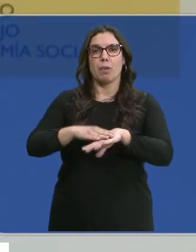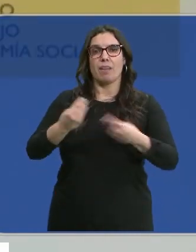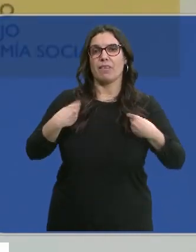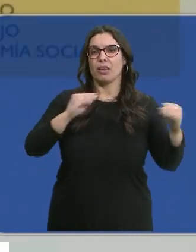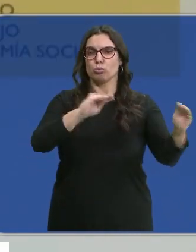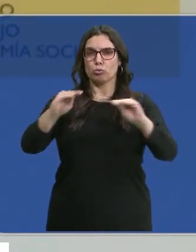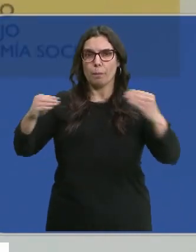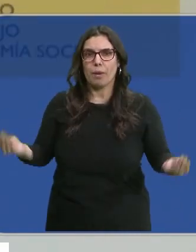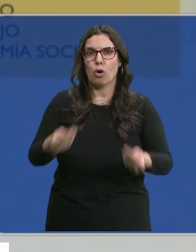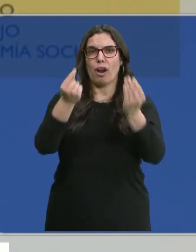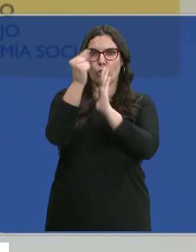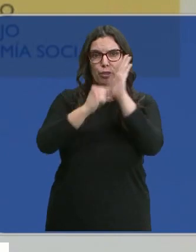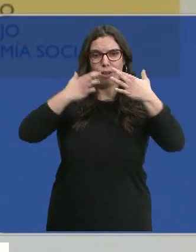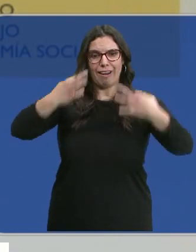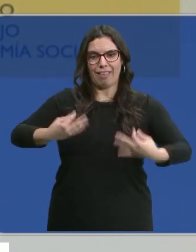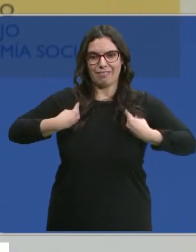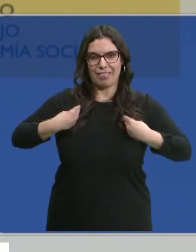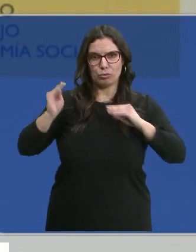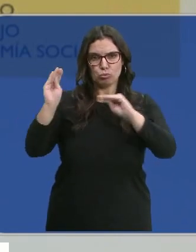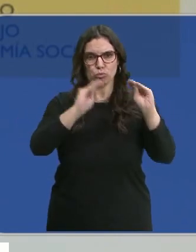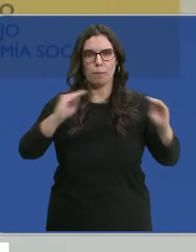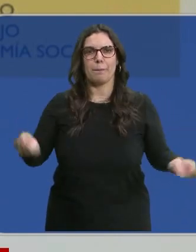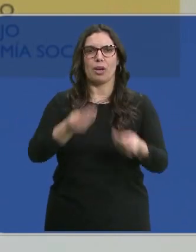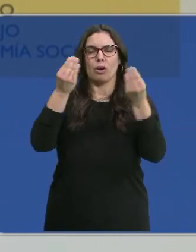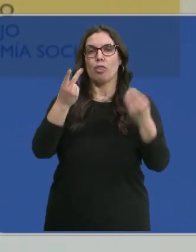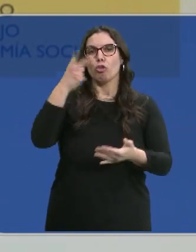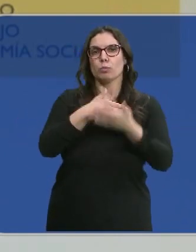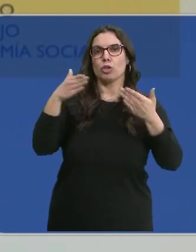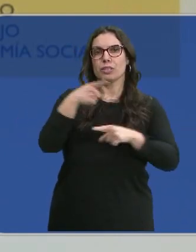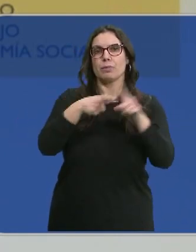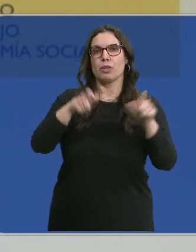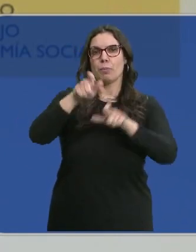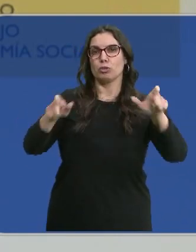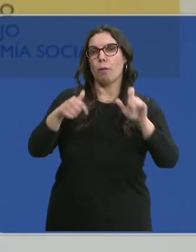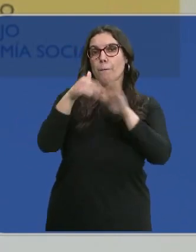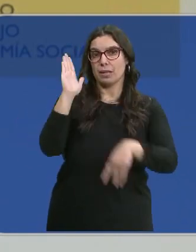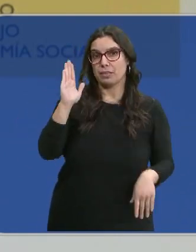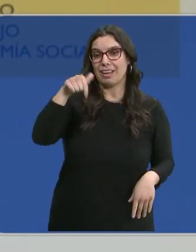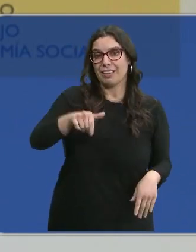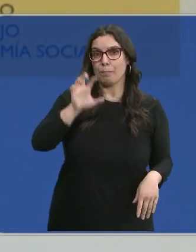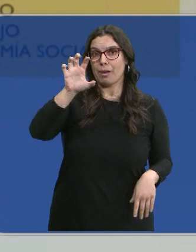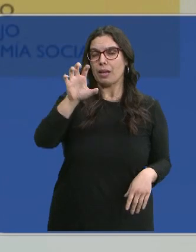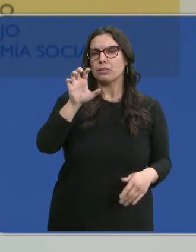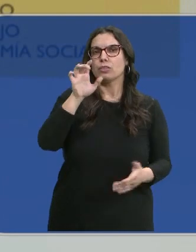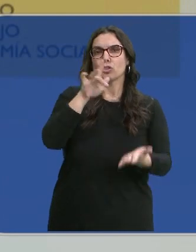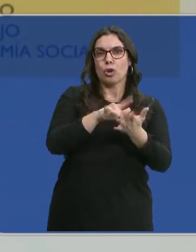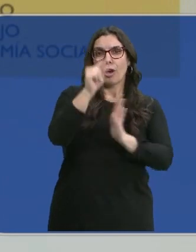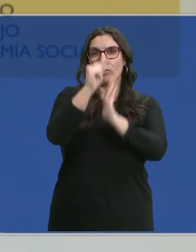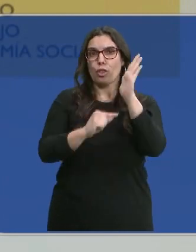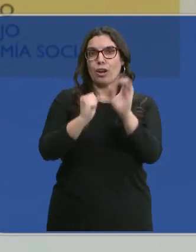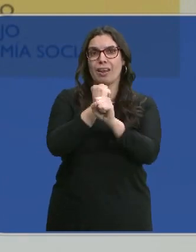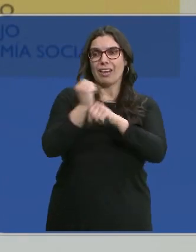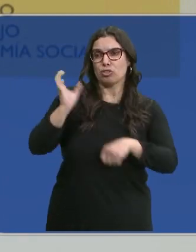vida, las condiciones materiales de vida de más de dos millones y medio de personas que en nuestro país están en las peores